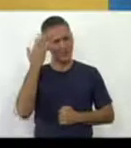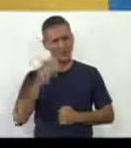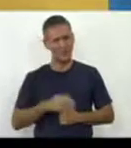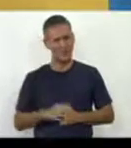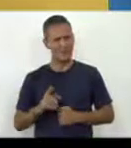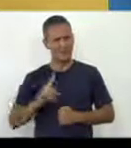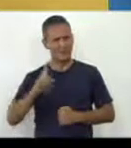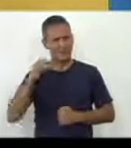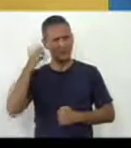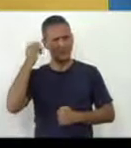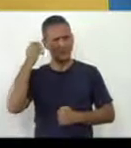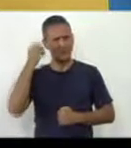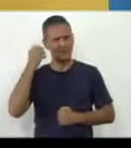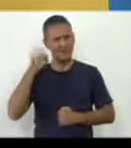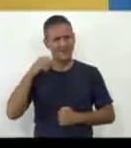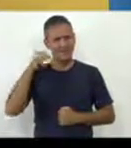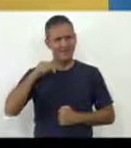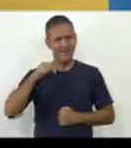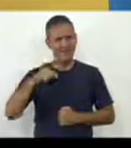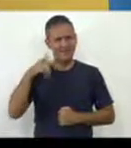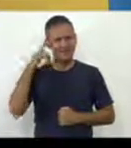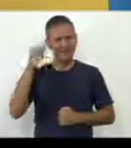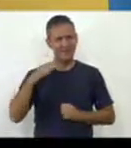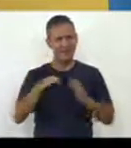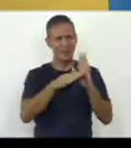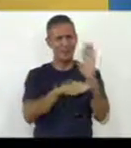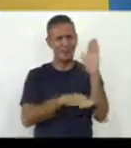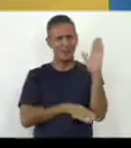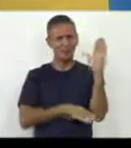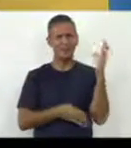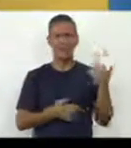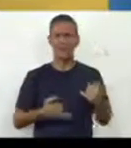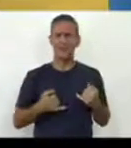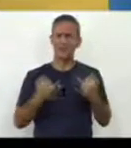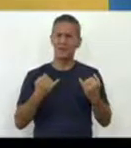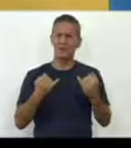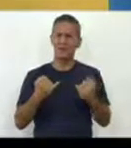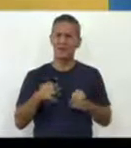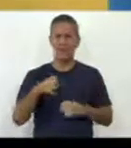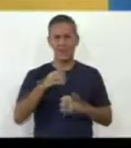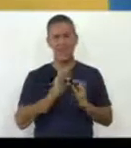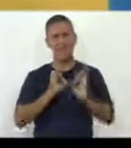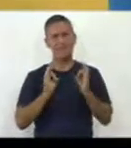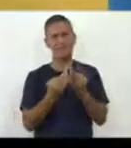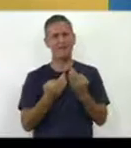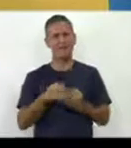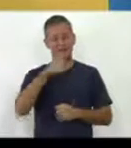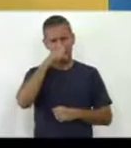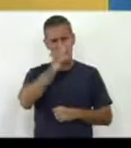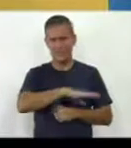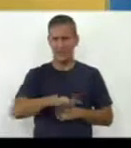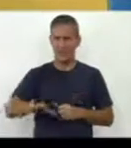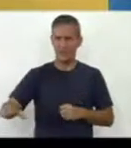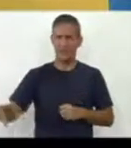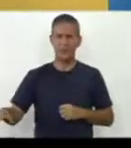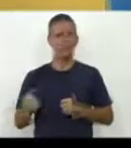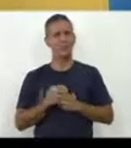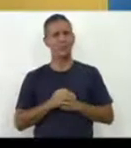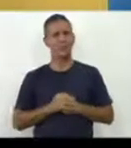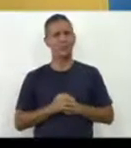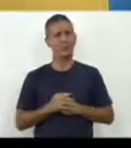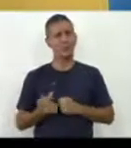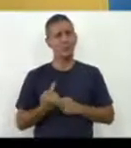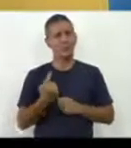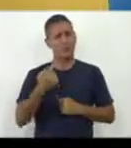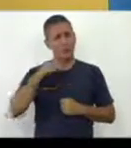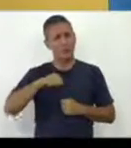no se preocupen, este sí es el programa dirigido a las familias de los niños y las niñas de la primera infancia, solo que